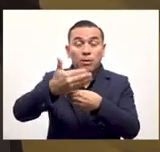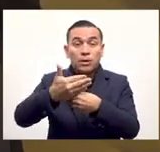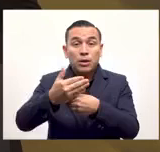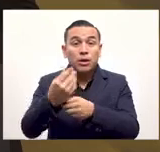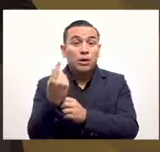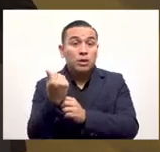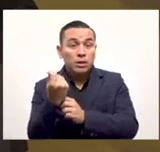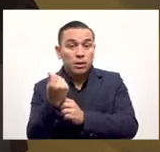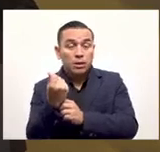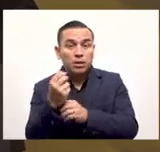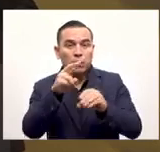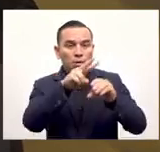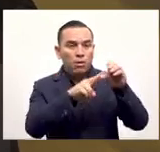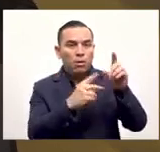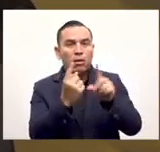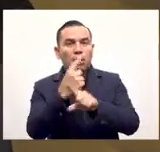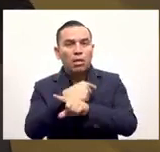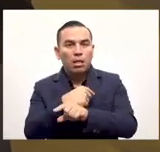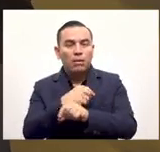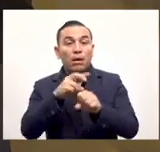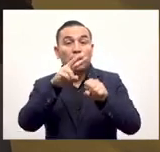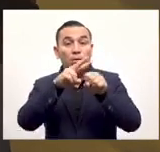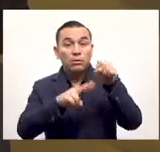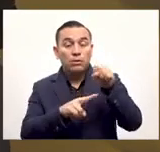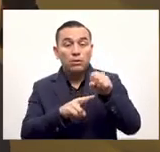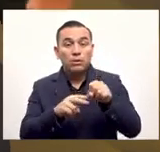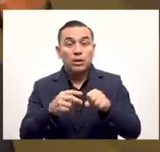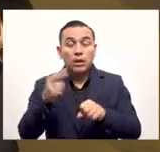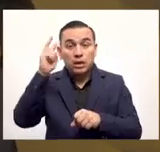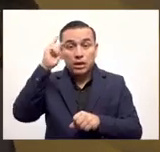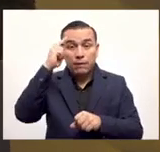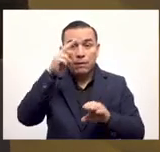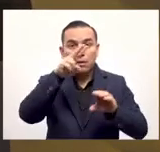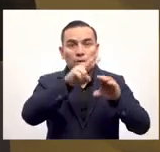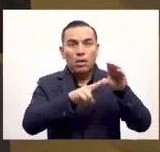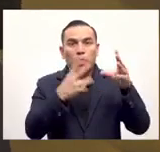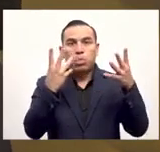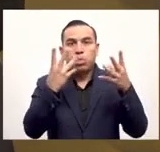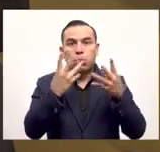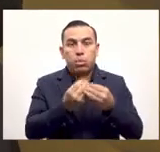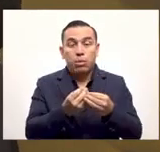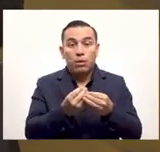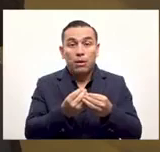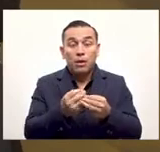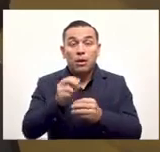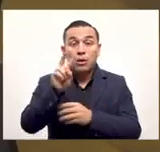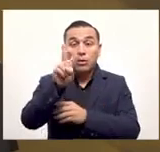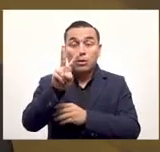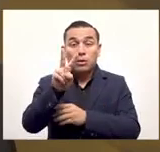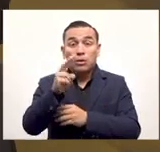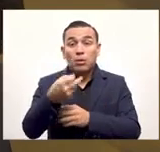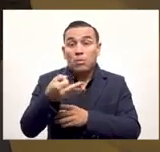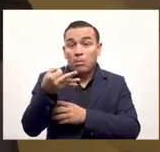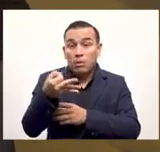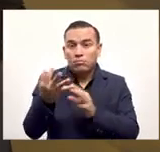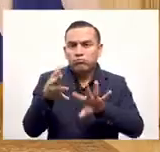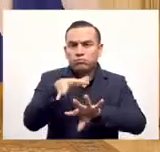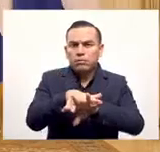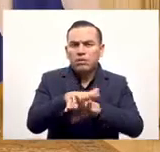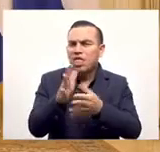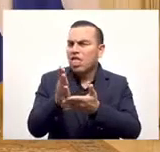colones a dólares y al final sacaron los colones de circulación y el bimonetarismo prometido fue una farsa.